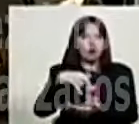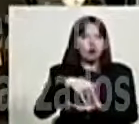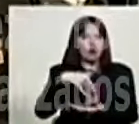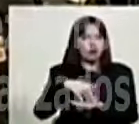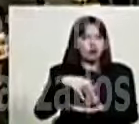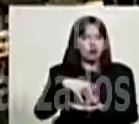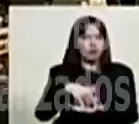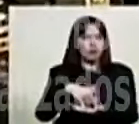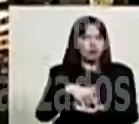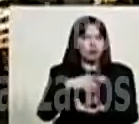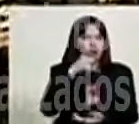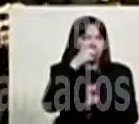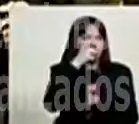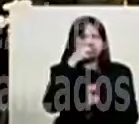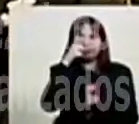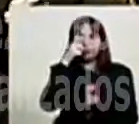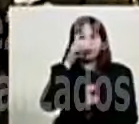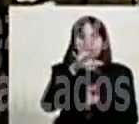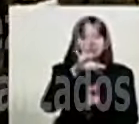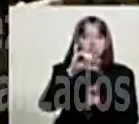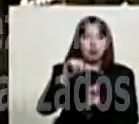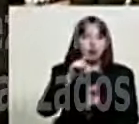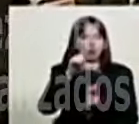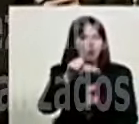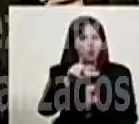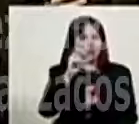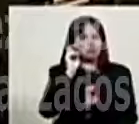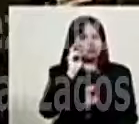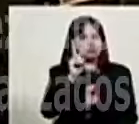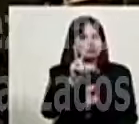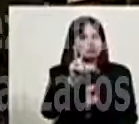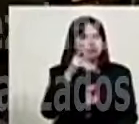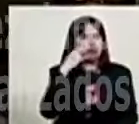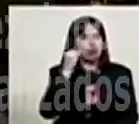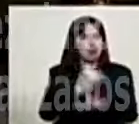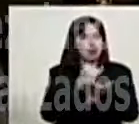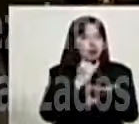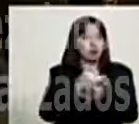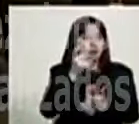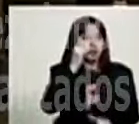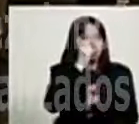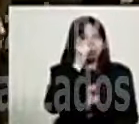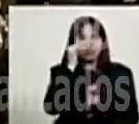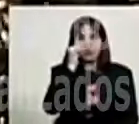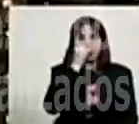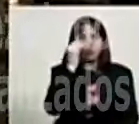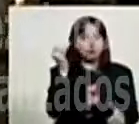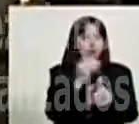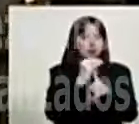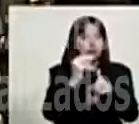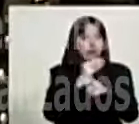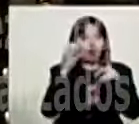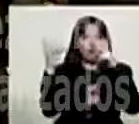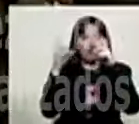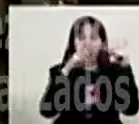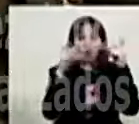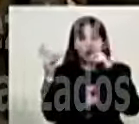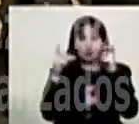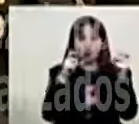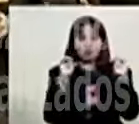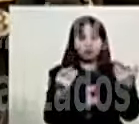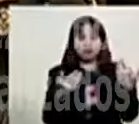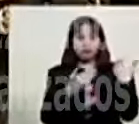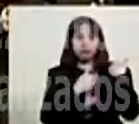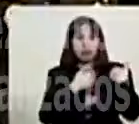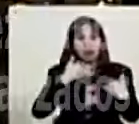Habían hecho observaciones el 5 de julio. Como conta en videos que se han encontrado y fotografías en sus